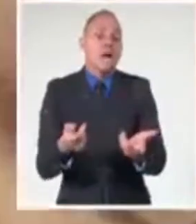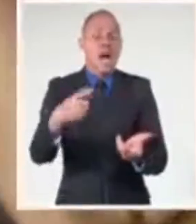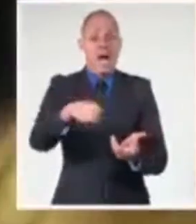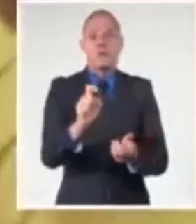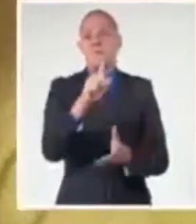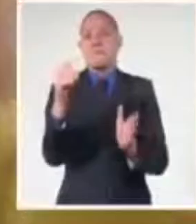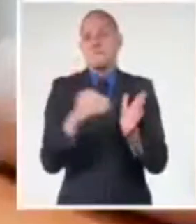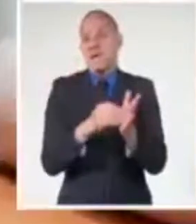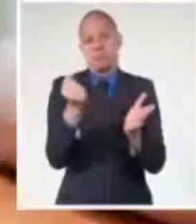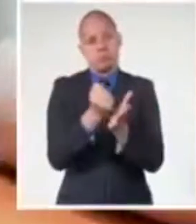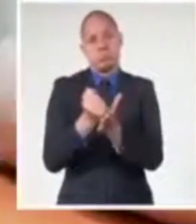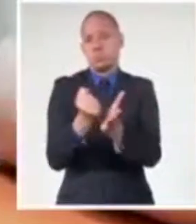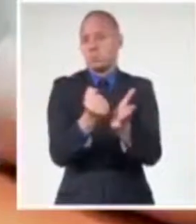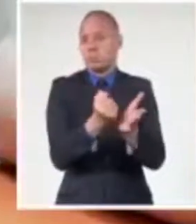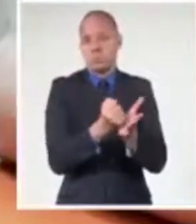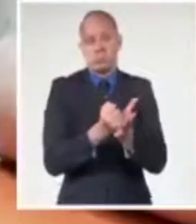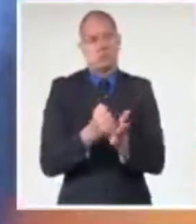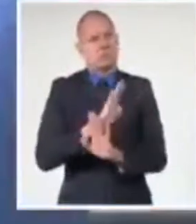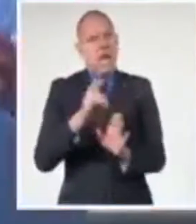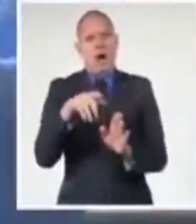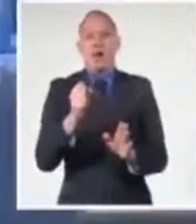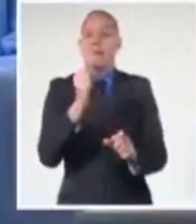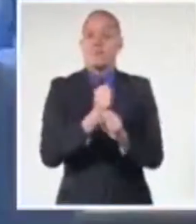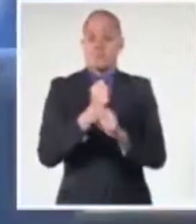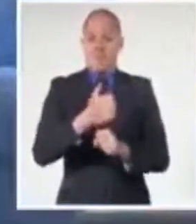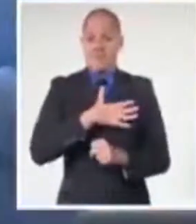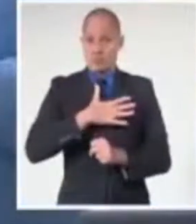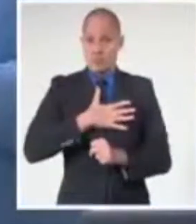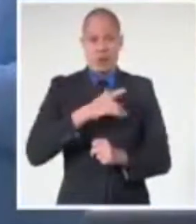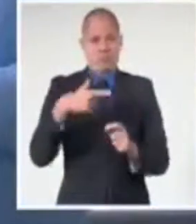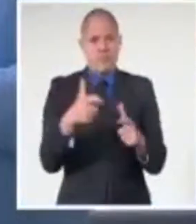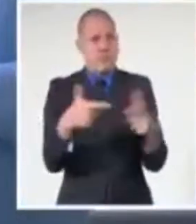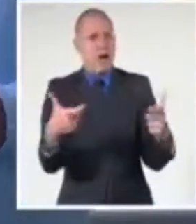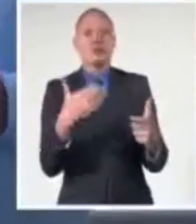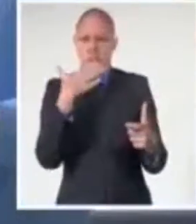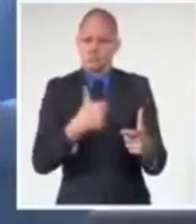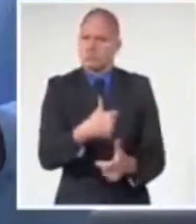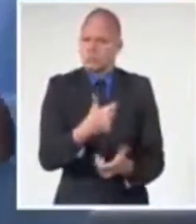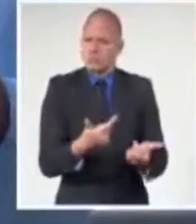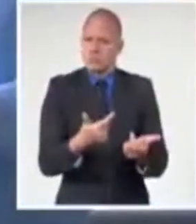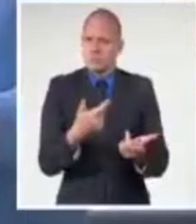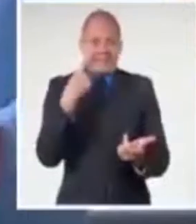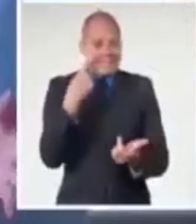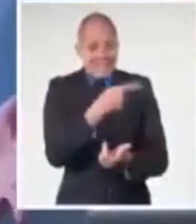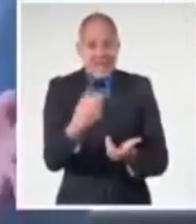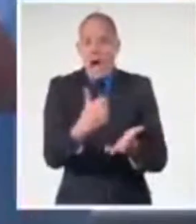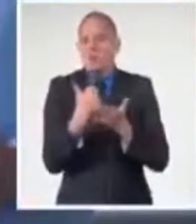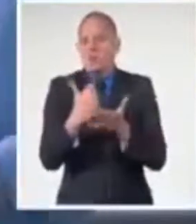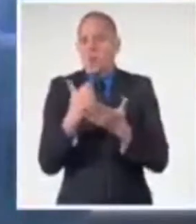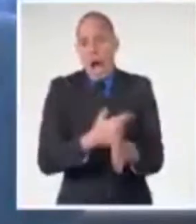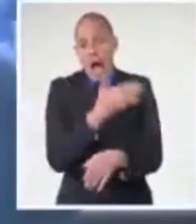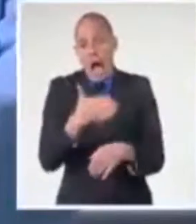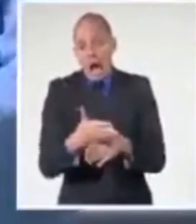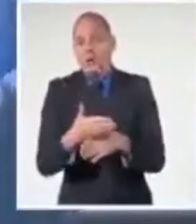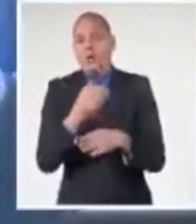la apertura de las cooperativas, la ampliación del trabajo por cuenta propia, todo este entretejido productivo nos ha permitido llegar